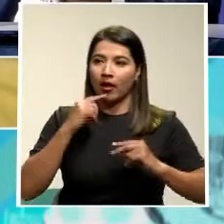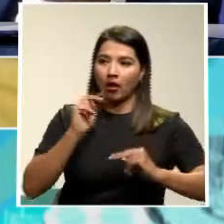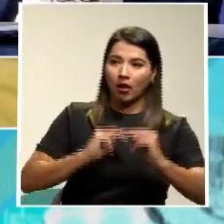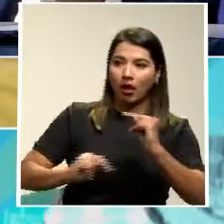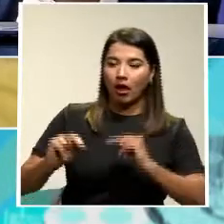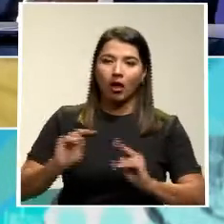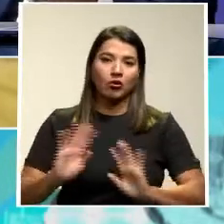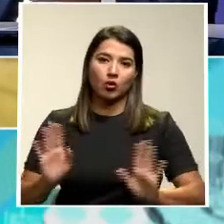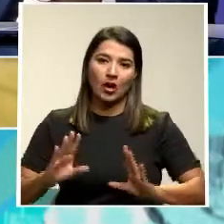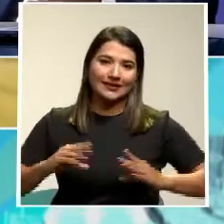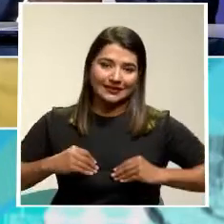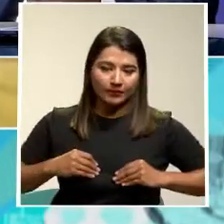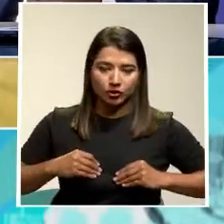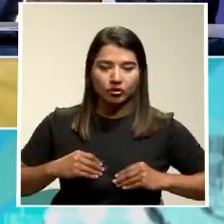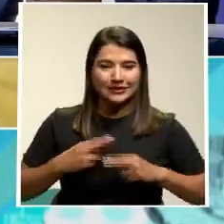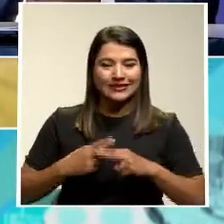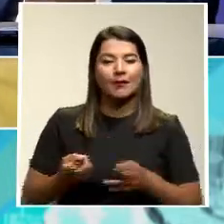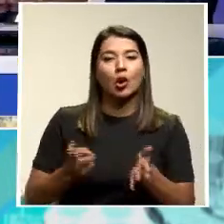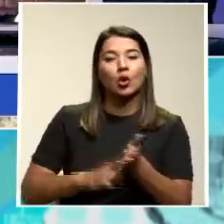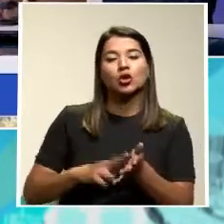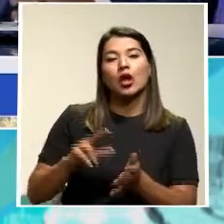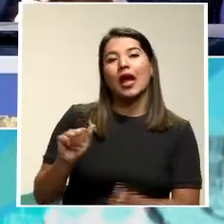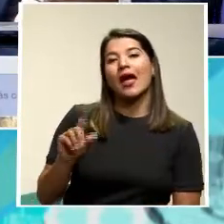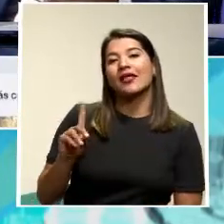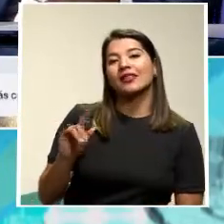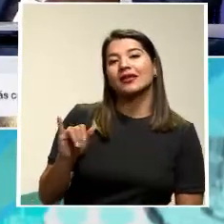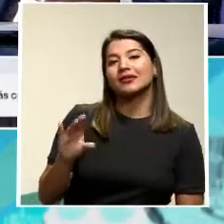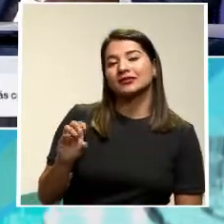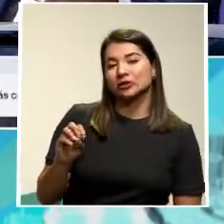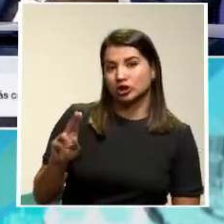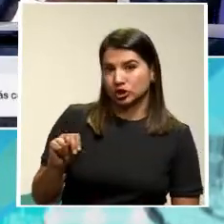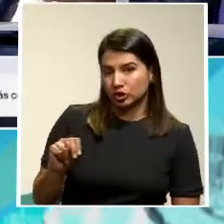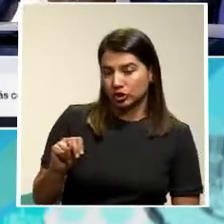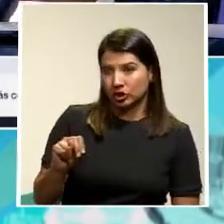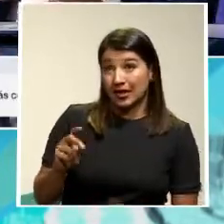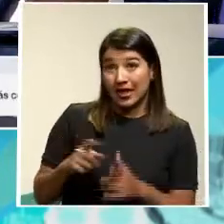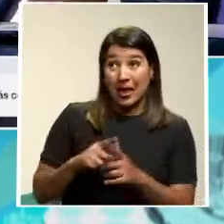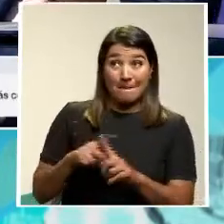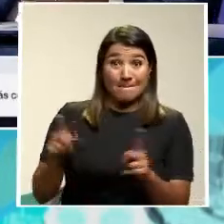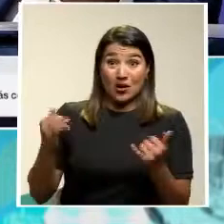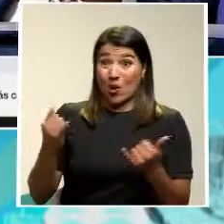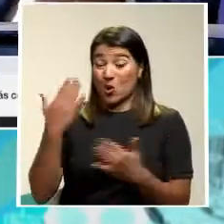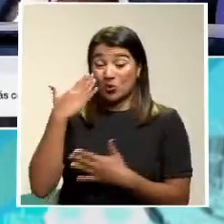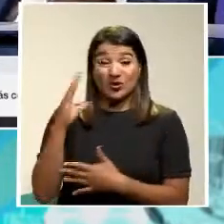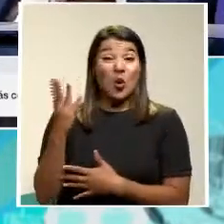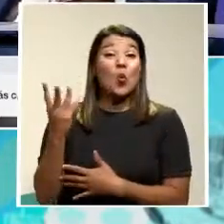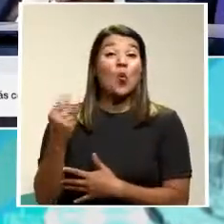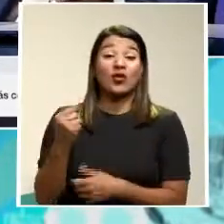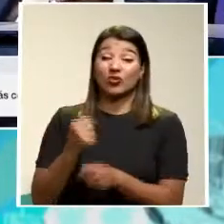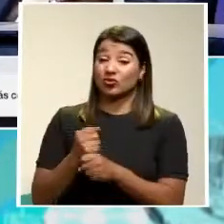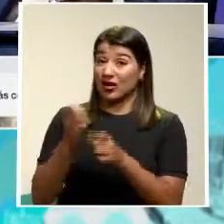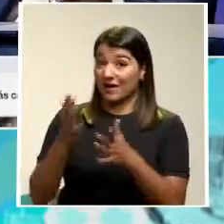ahí Ni tan siquiera Este colectivo de trabajadores Tiene la certeza De cuántos son Se hablan Que alrededor de 20 mil